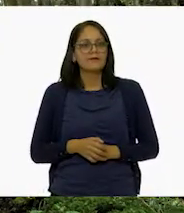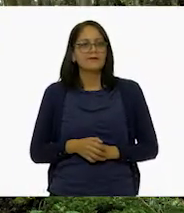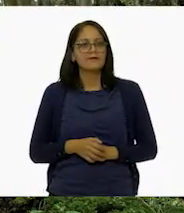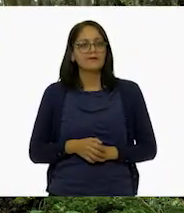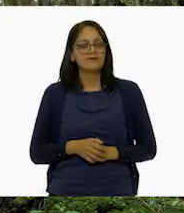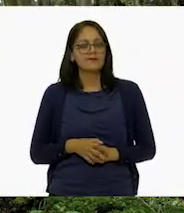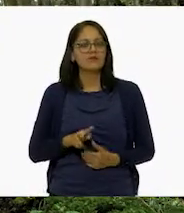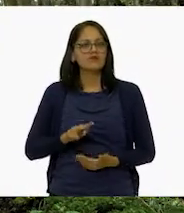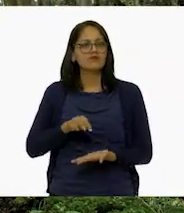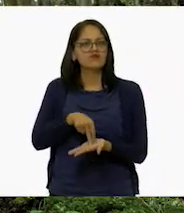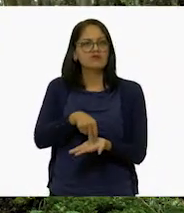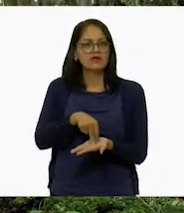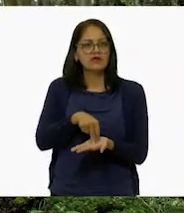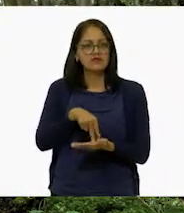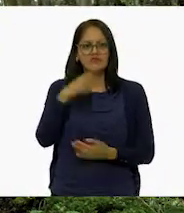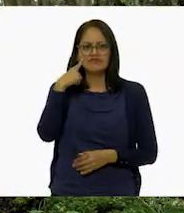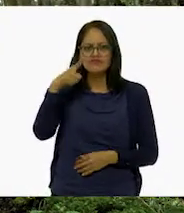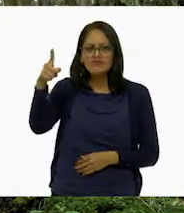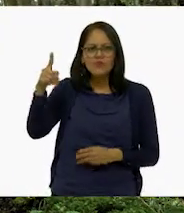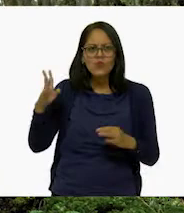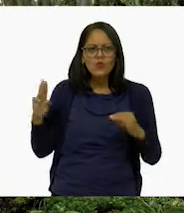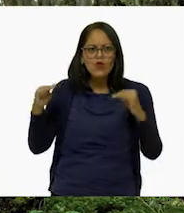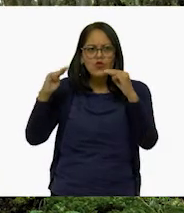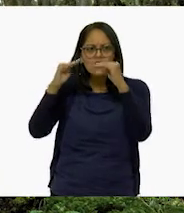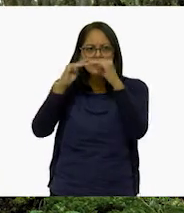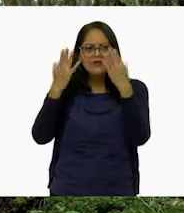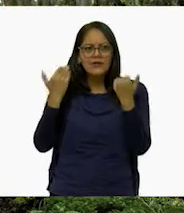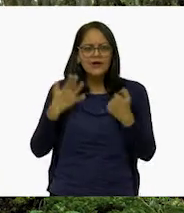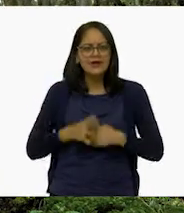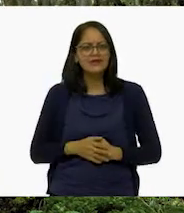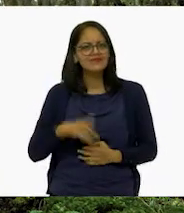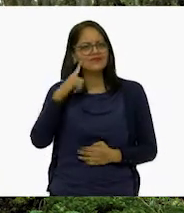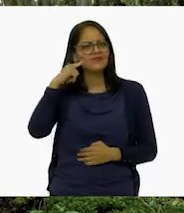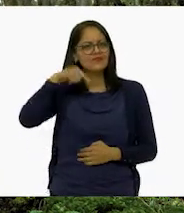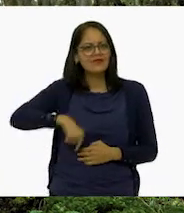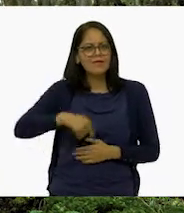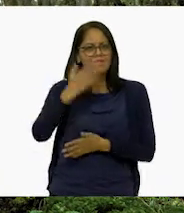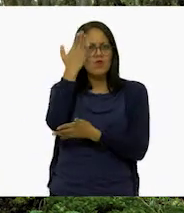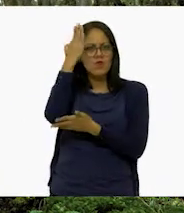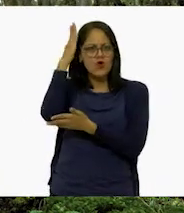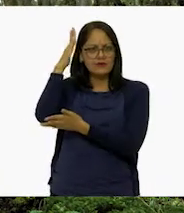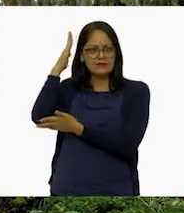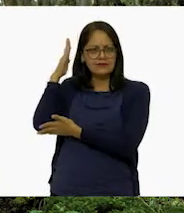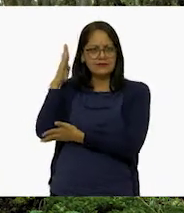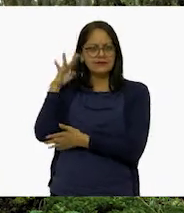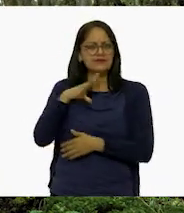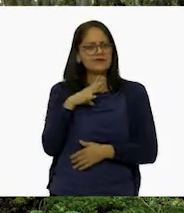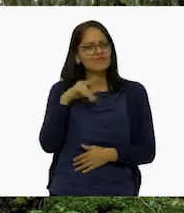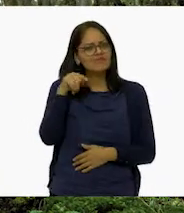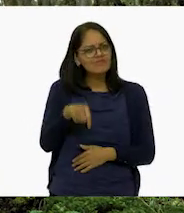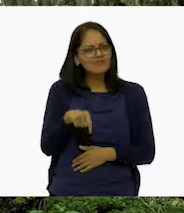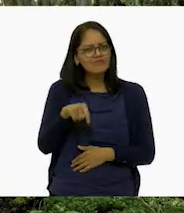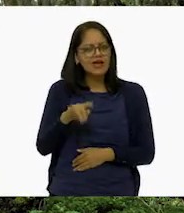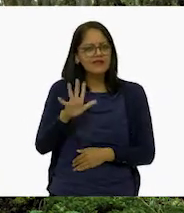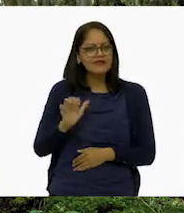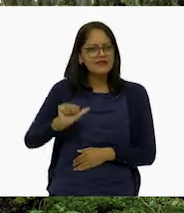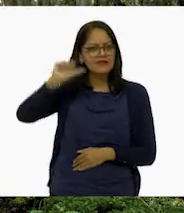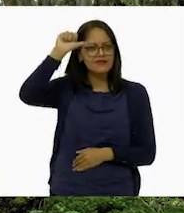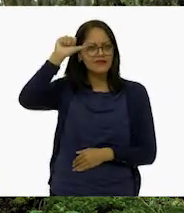Como que no son montañas. Estamos en un bosque y estamos en alto.